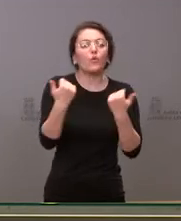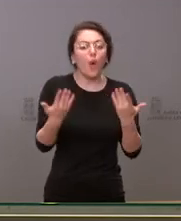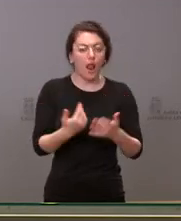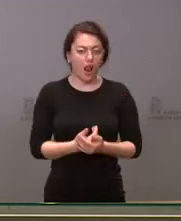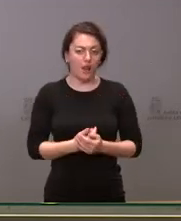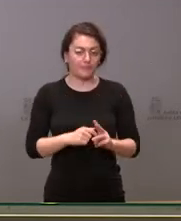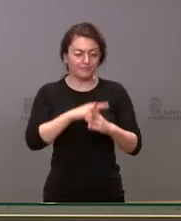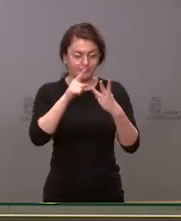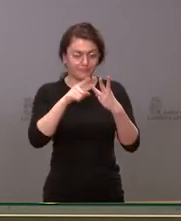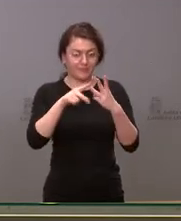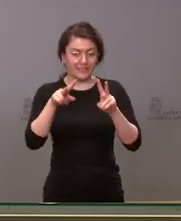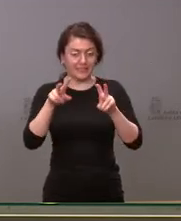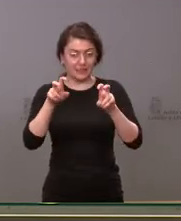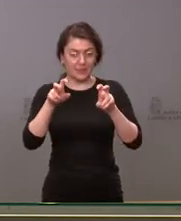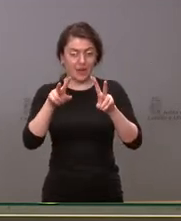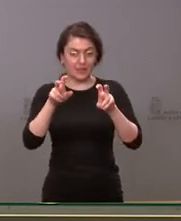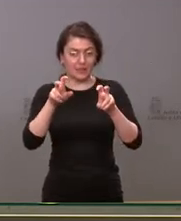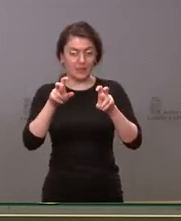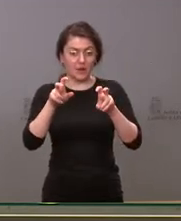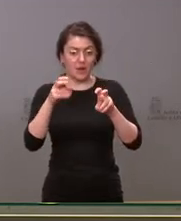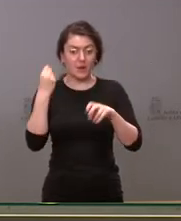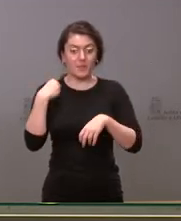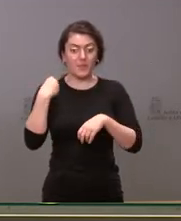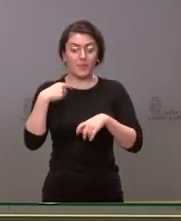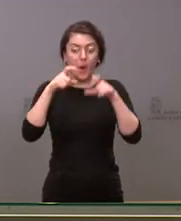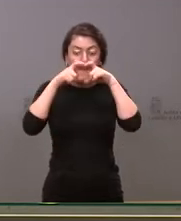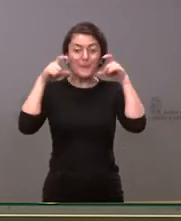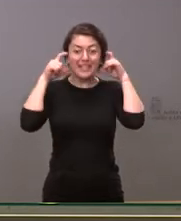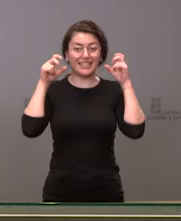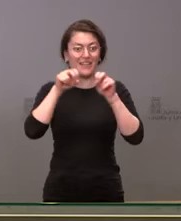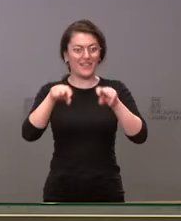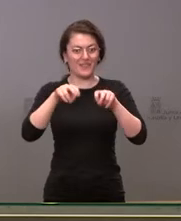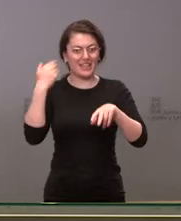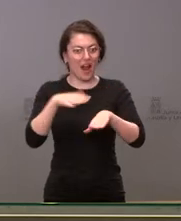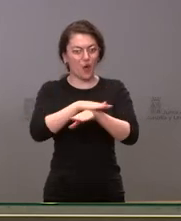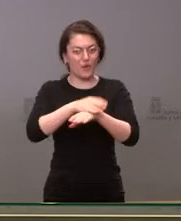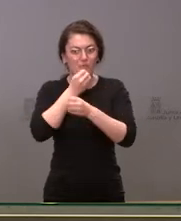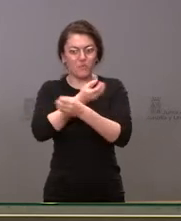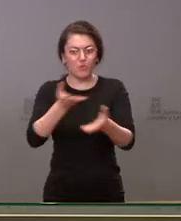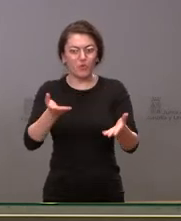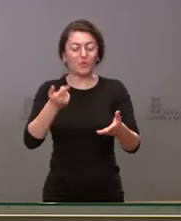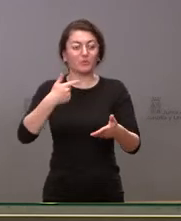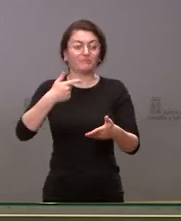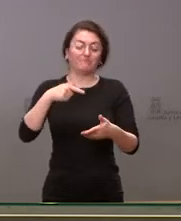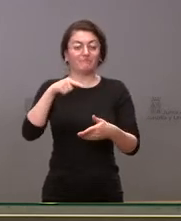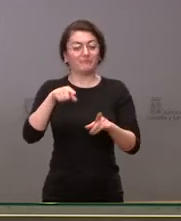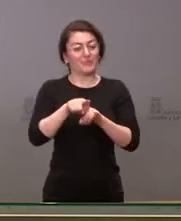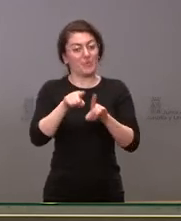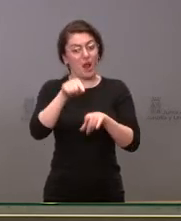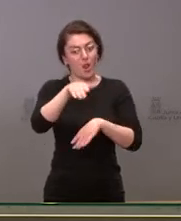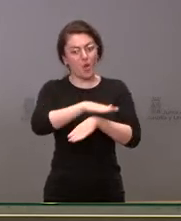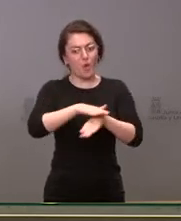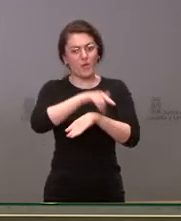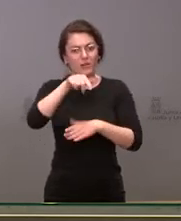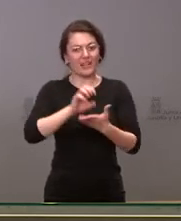pregunta sobre el anuncio del gobierno del fin de las mascarillas en interiores. ¿Cuál es la postura del gobierno de